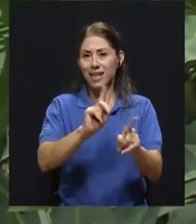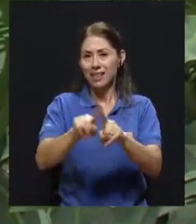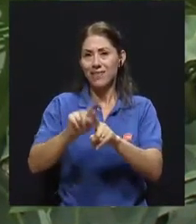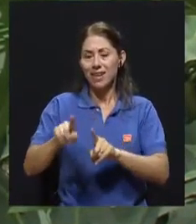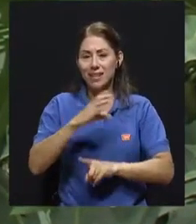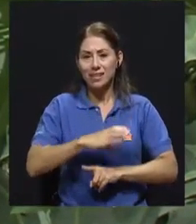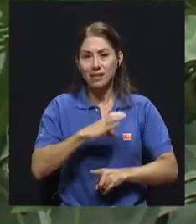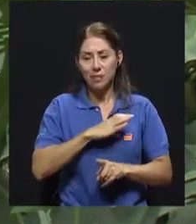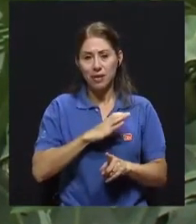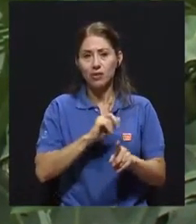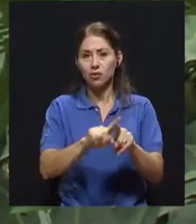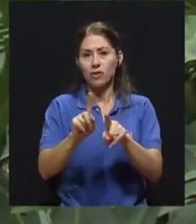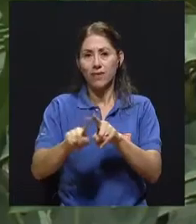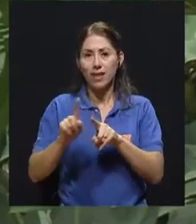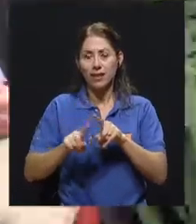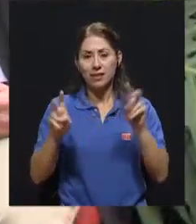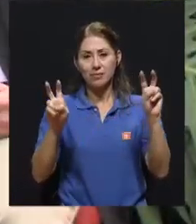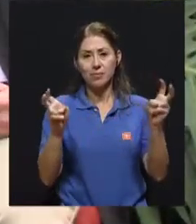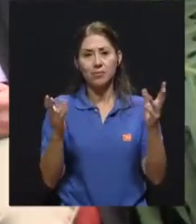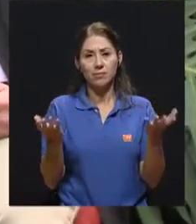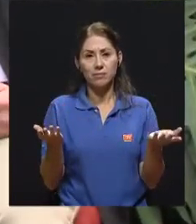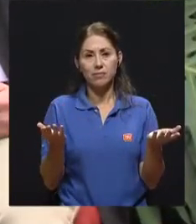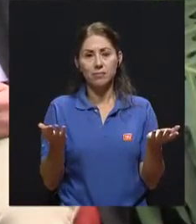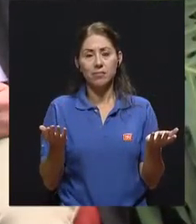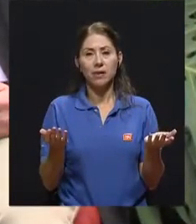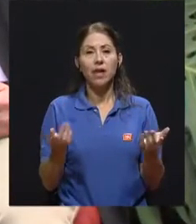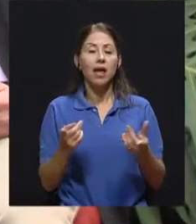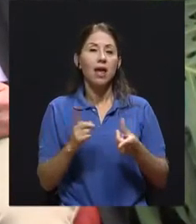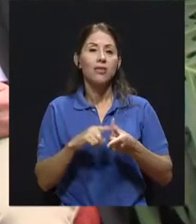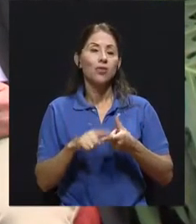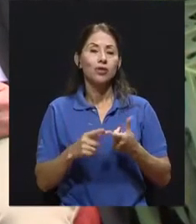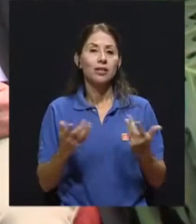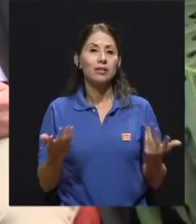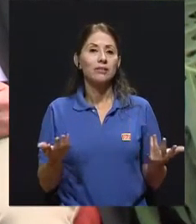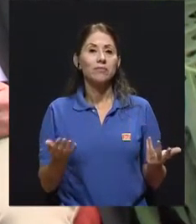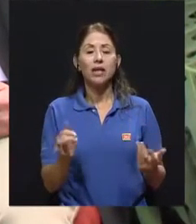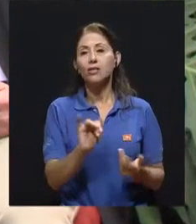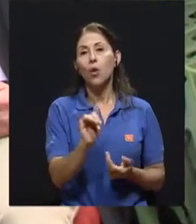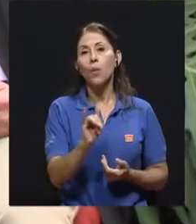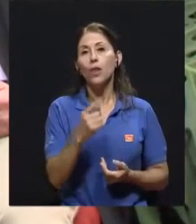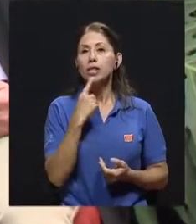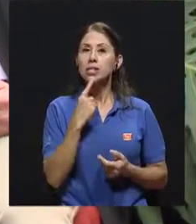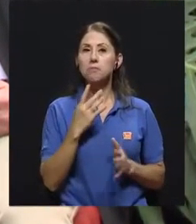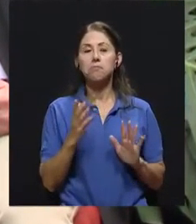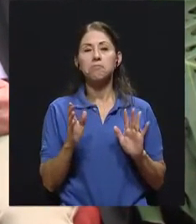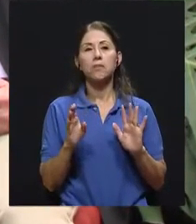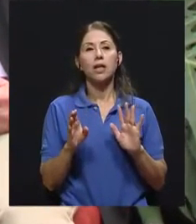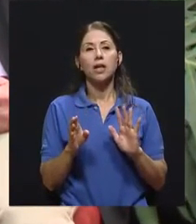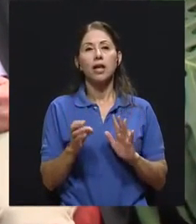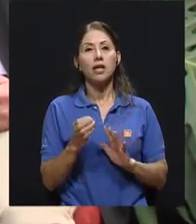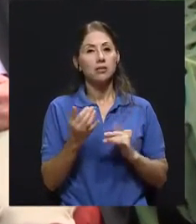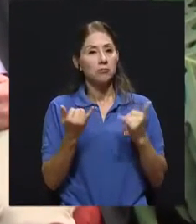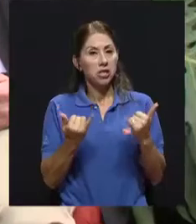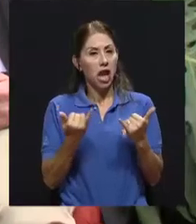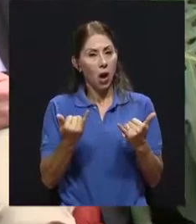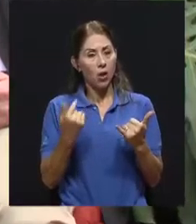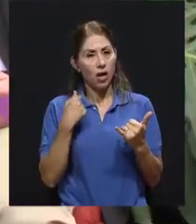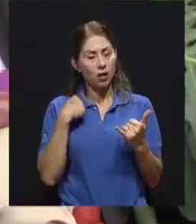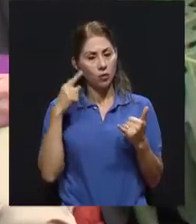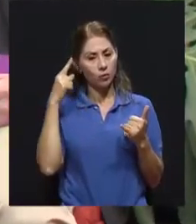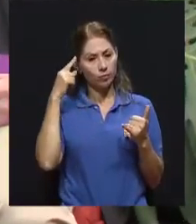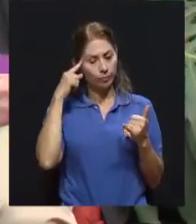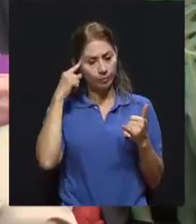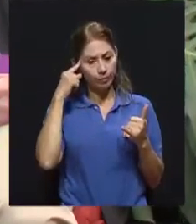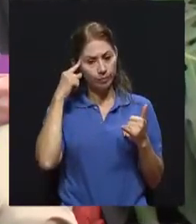diferentes fuentes. Entonces, de alguna manera sería como, bueno, si tenemos el peso ahora centrado en el tema del